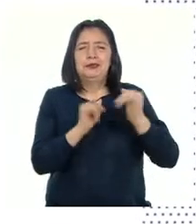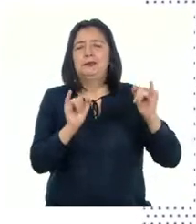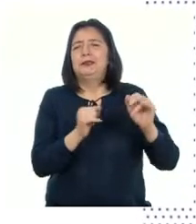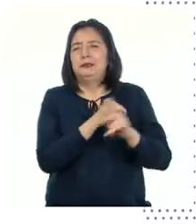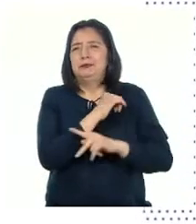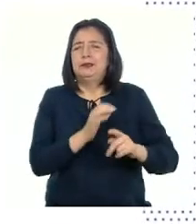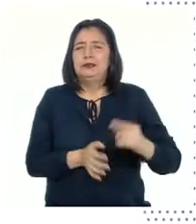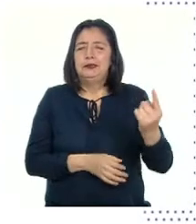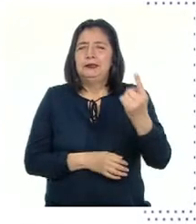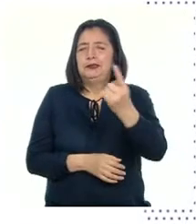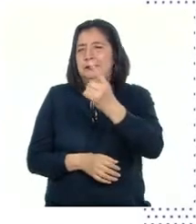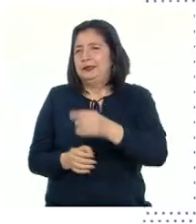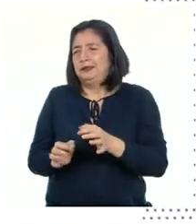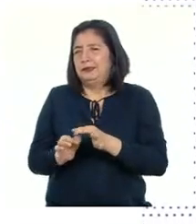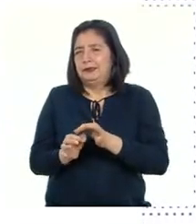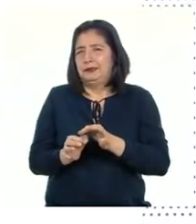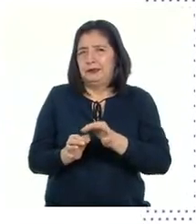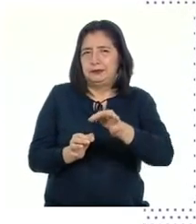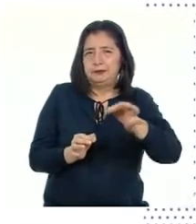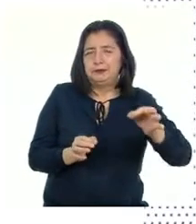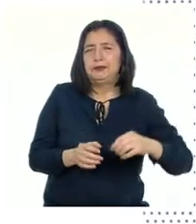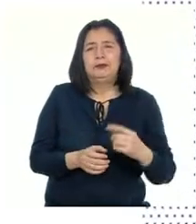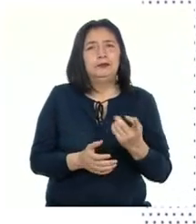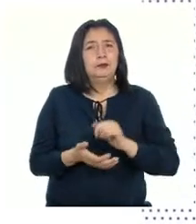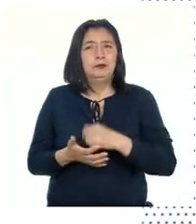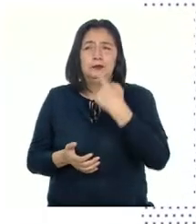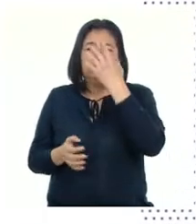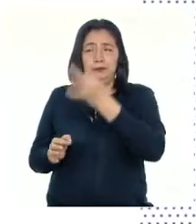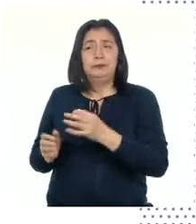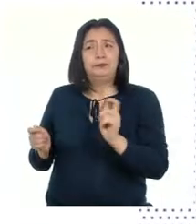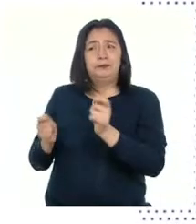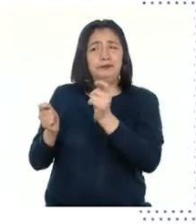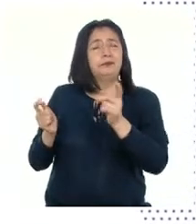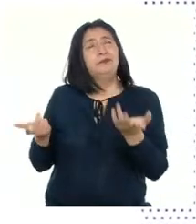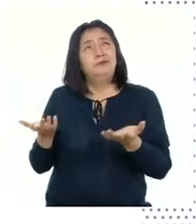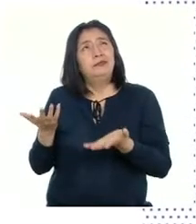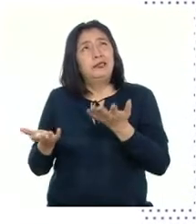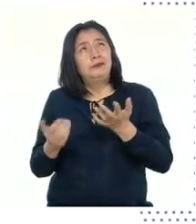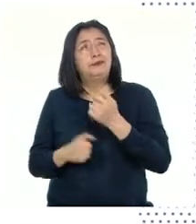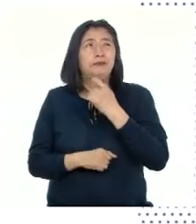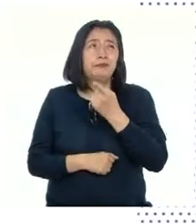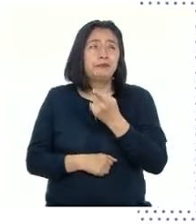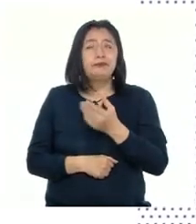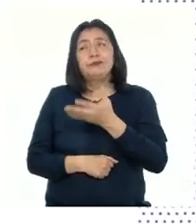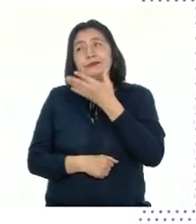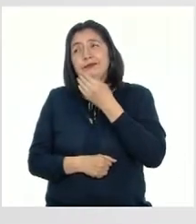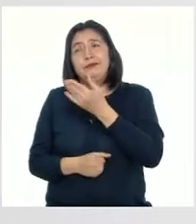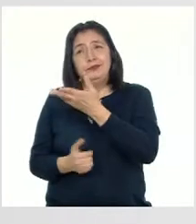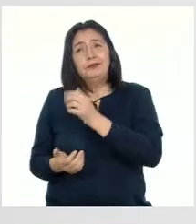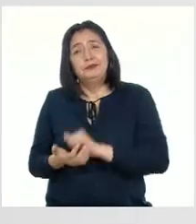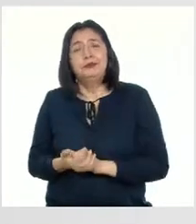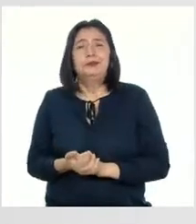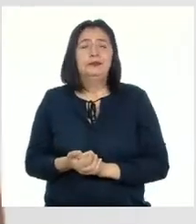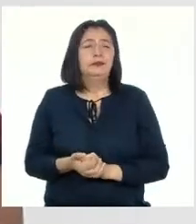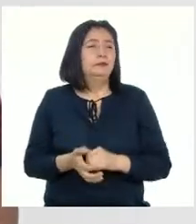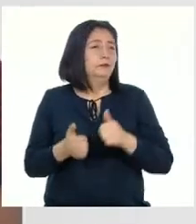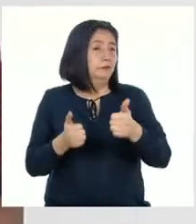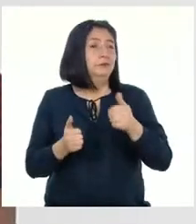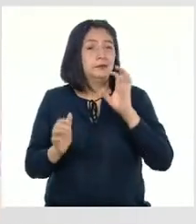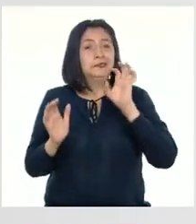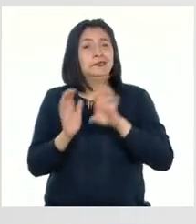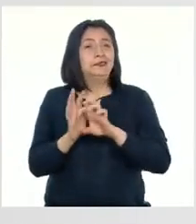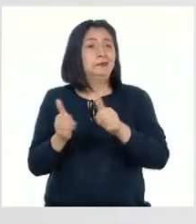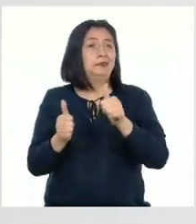región de forma única Yo creo que una celebración podría ser la Navidad Buenos